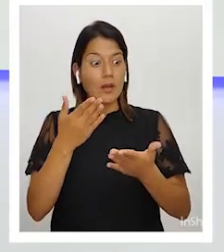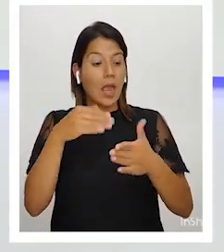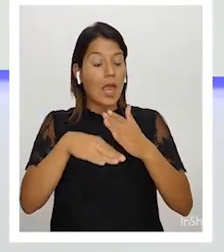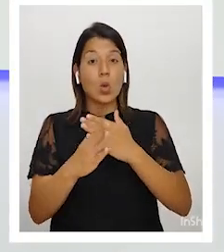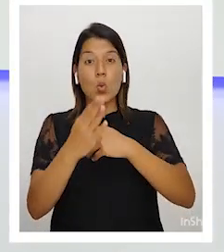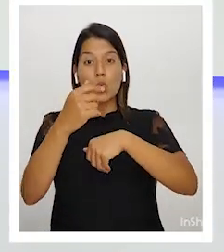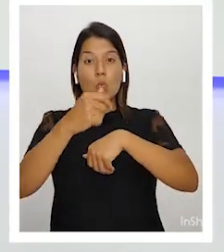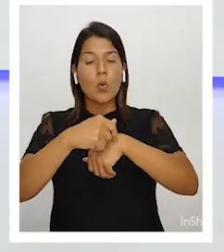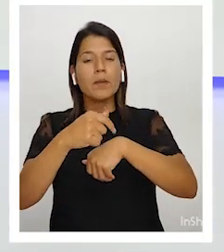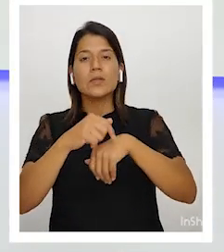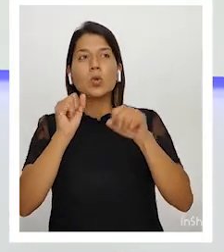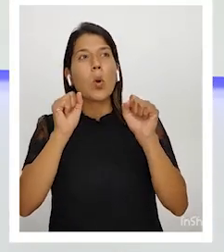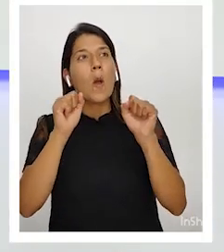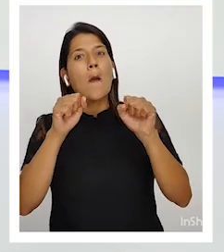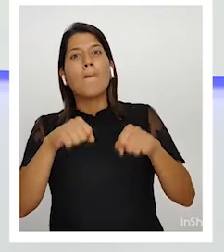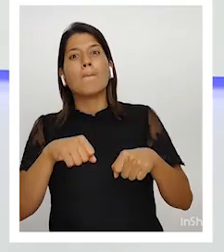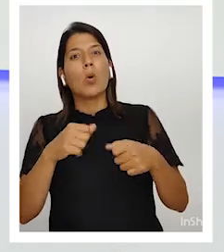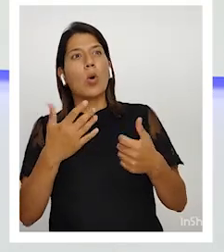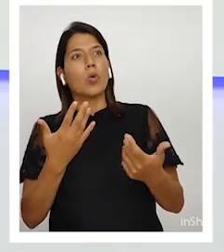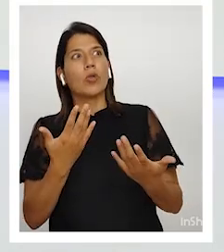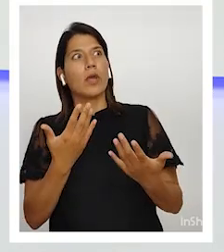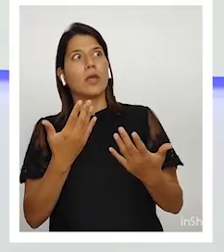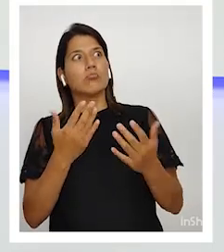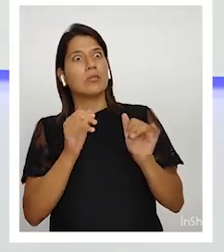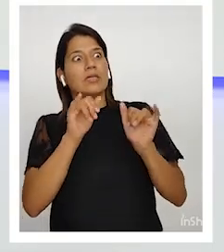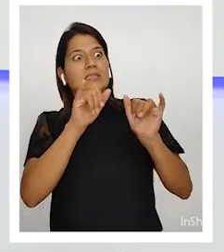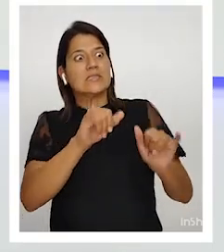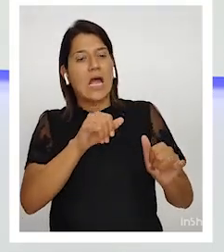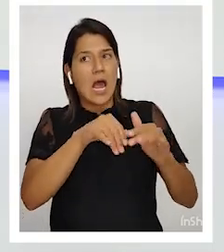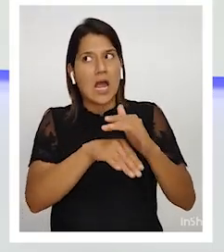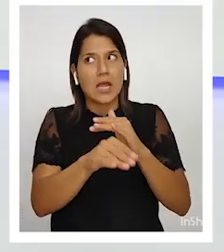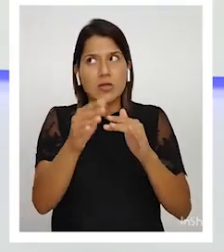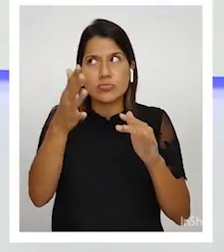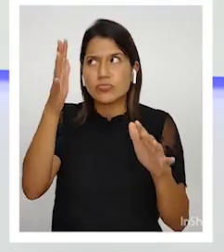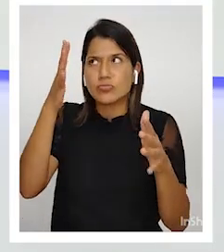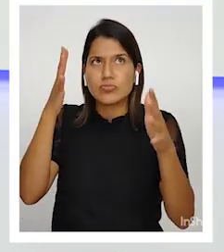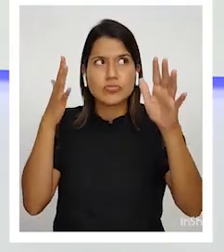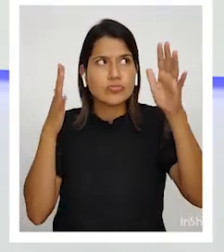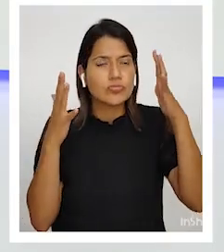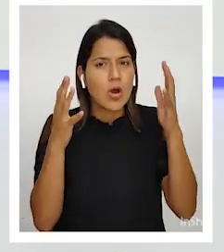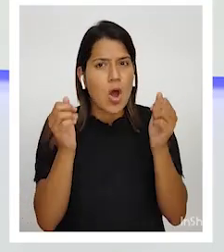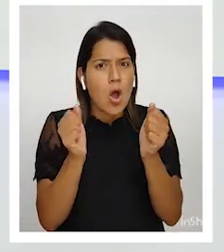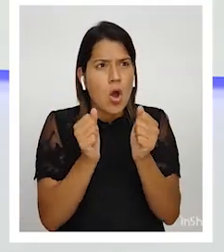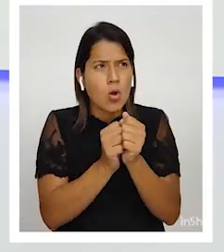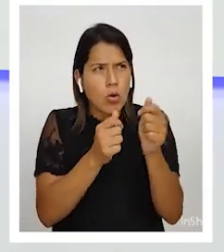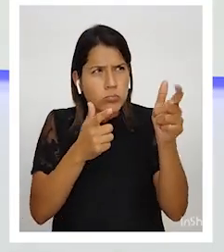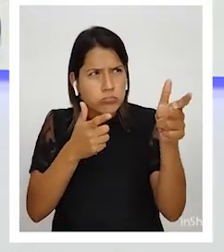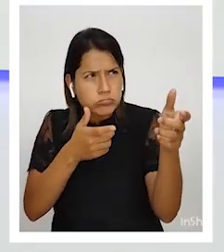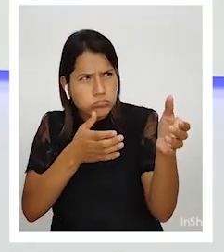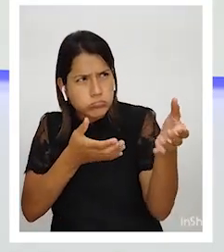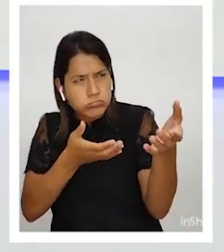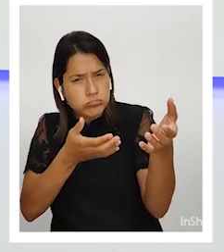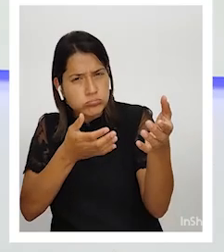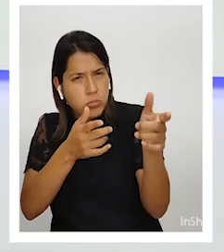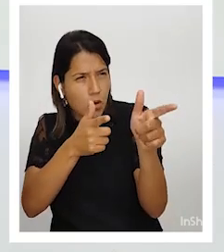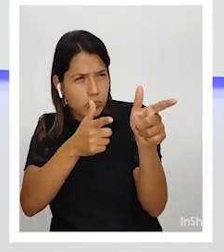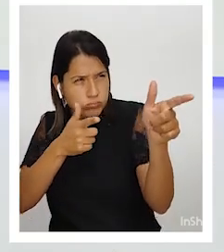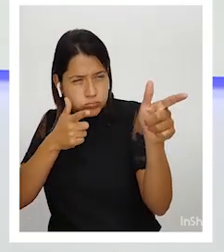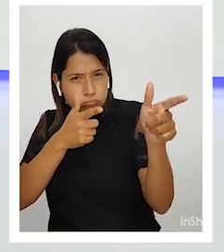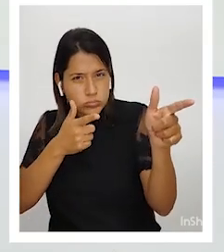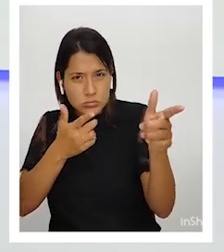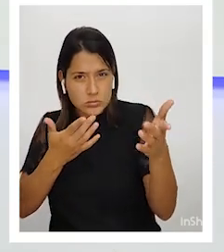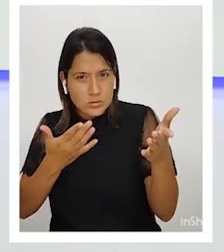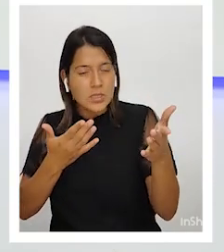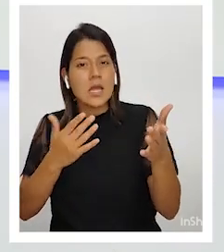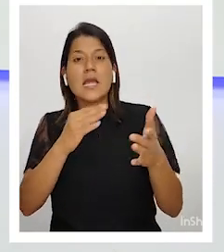en medio de la selva con un fusil en la mano y entender que la vida no se trata de